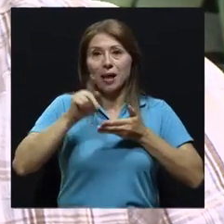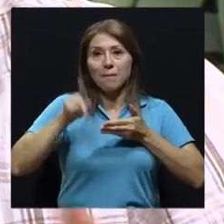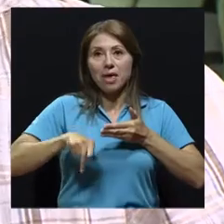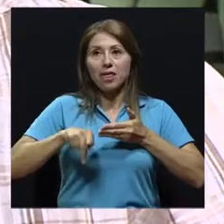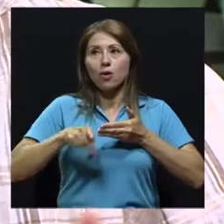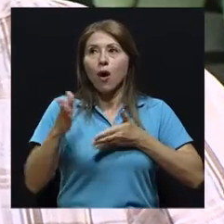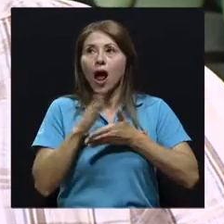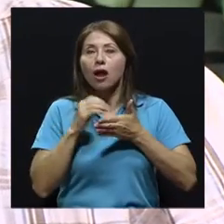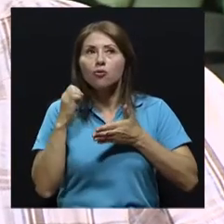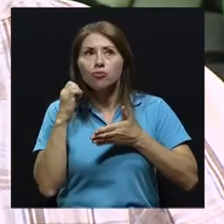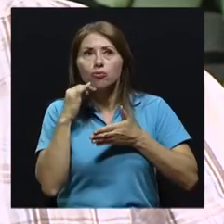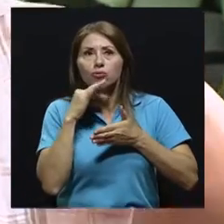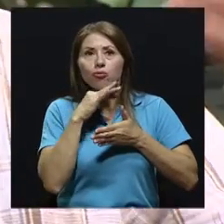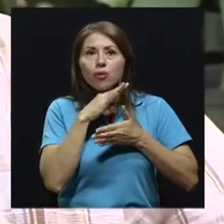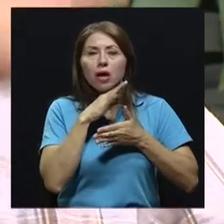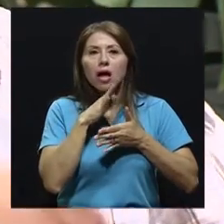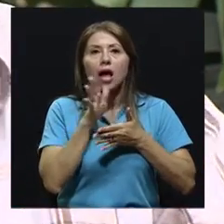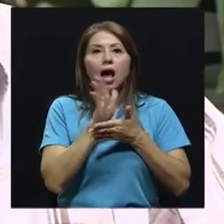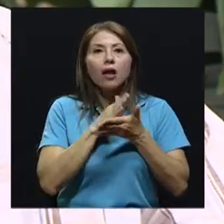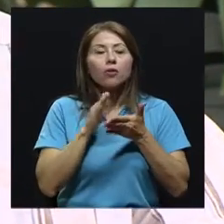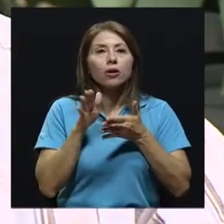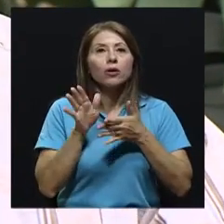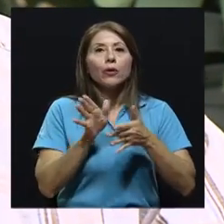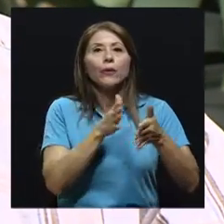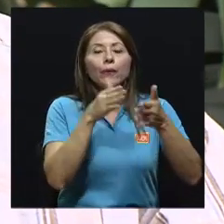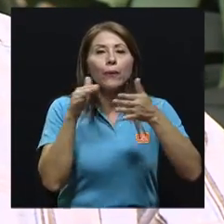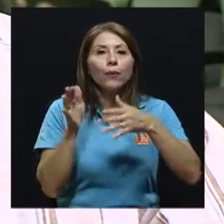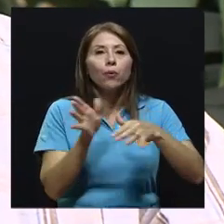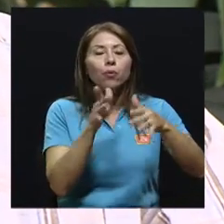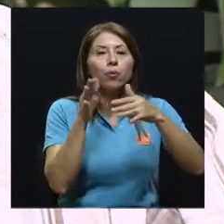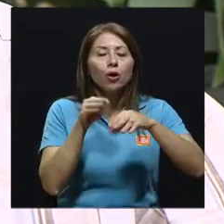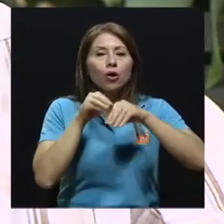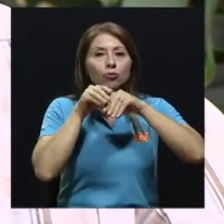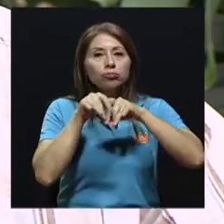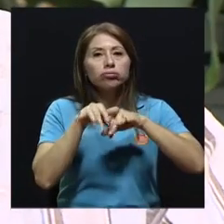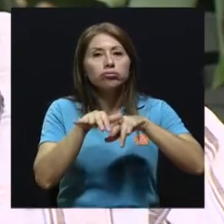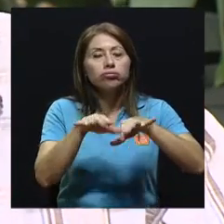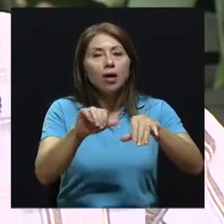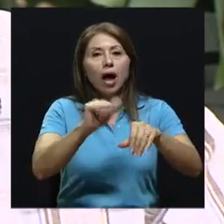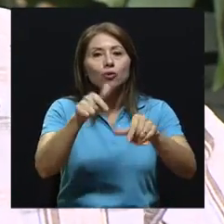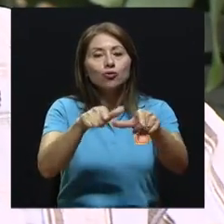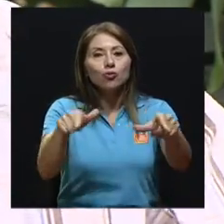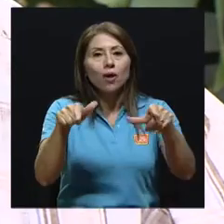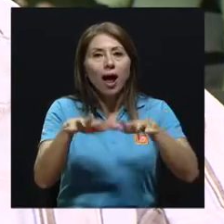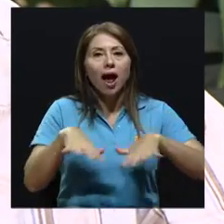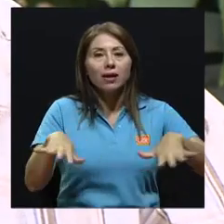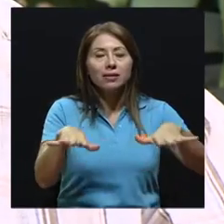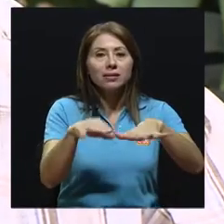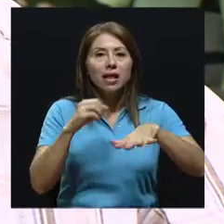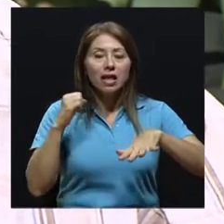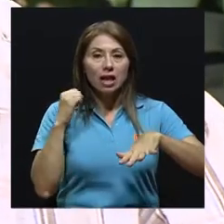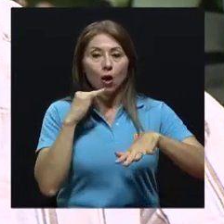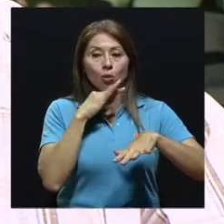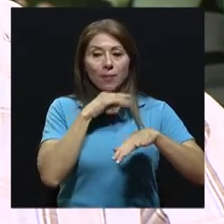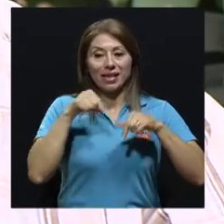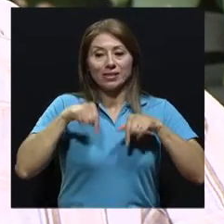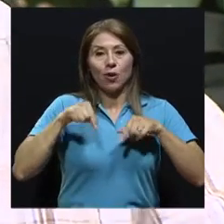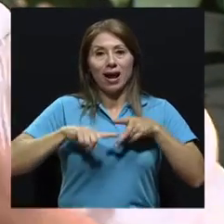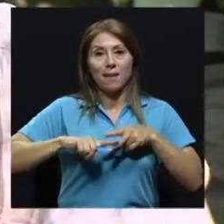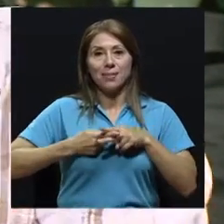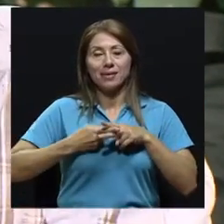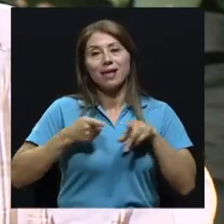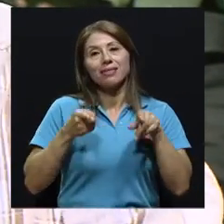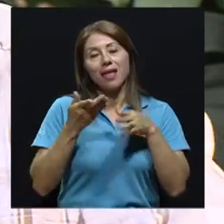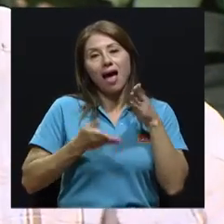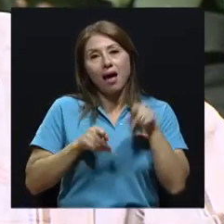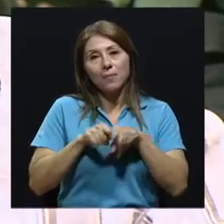efectos meteorológicos, puede ser arrastrado a otras partes del país, a otras zonas del área metropolitana. Entonces, la contaminación que se genera acá puede estar